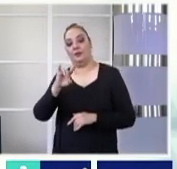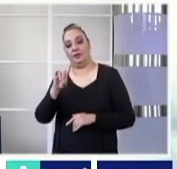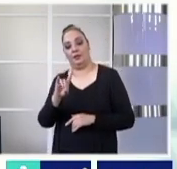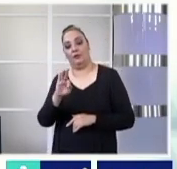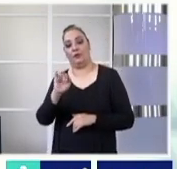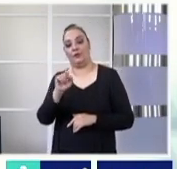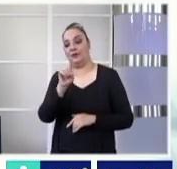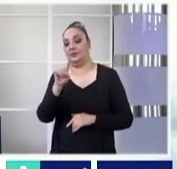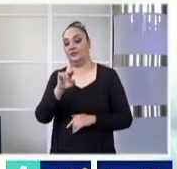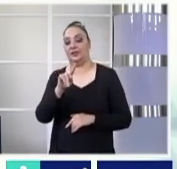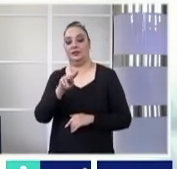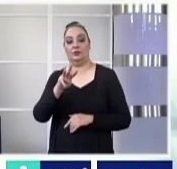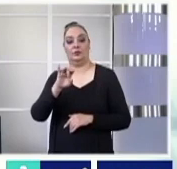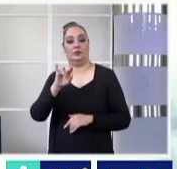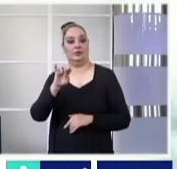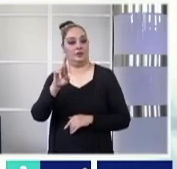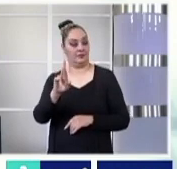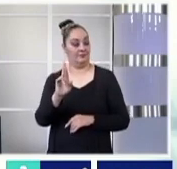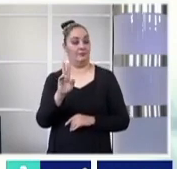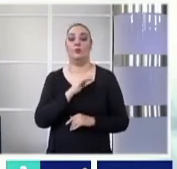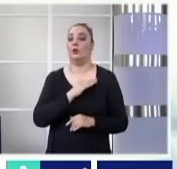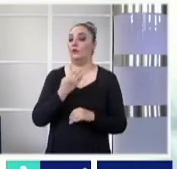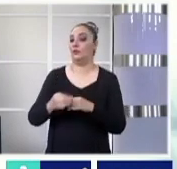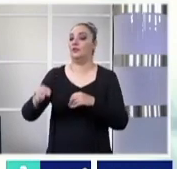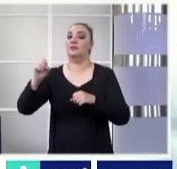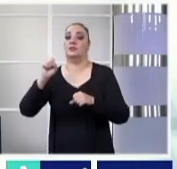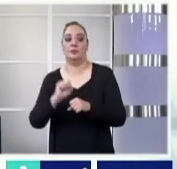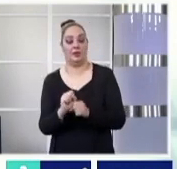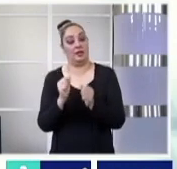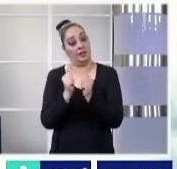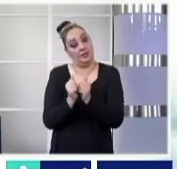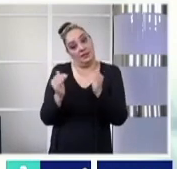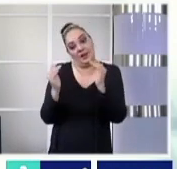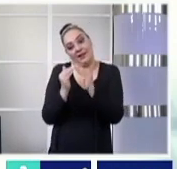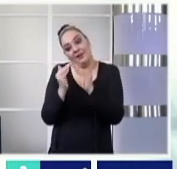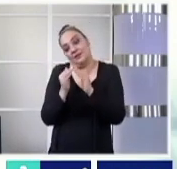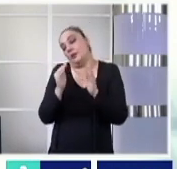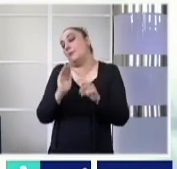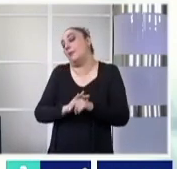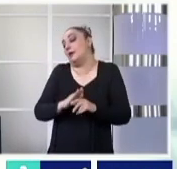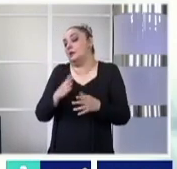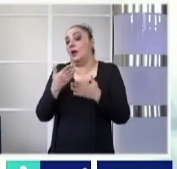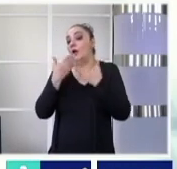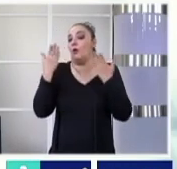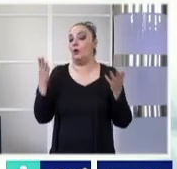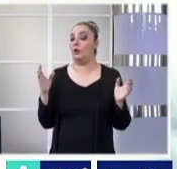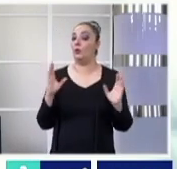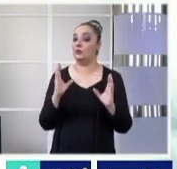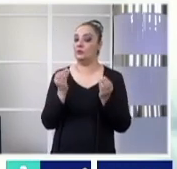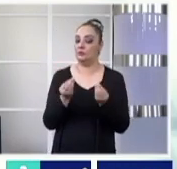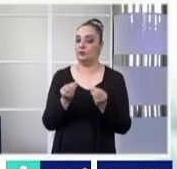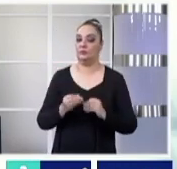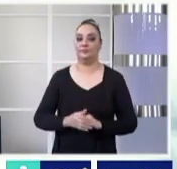davidfaz, le deseo un estupendo fin de semana, quédese en casa y ahora más que nunca y abríguese, cuídese, chao.